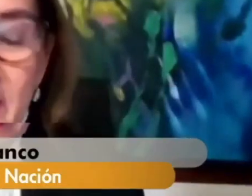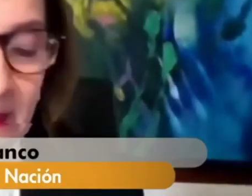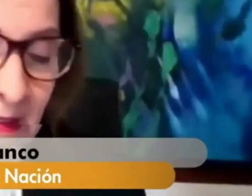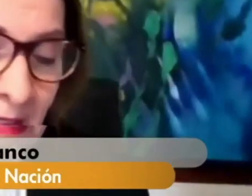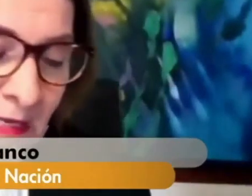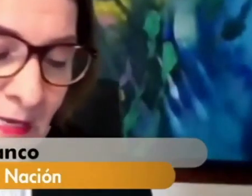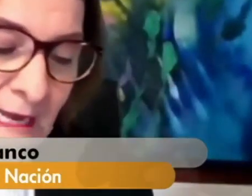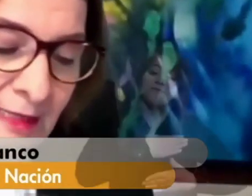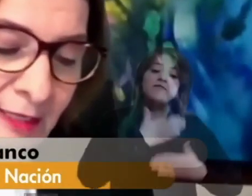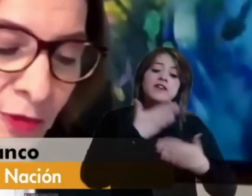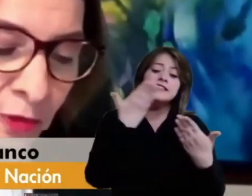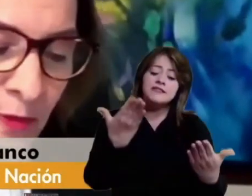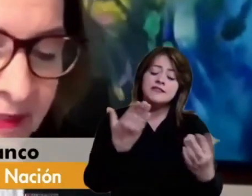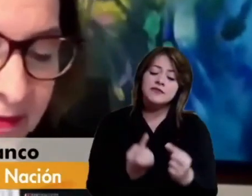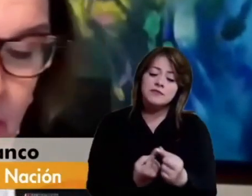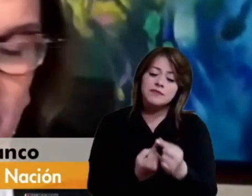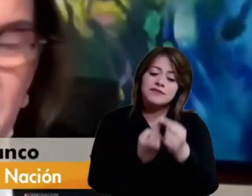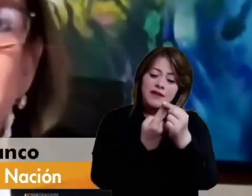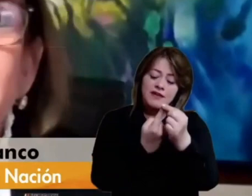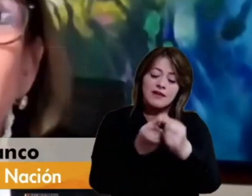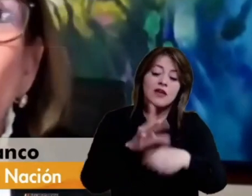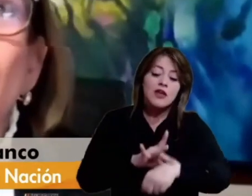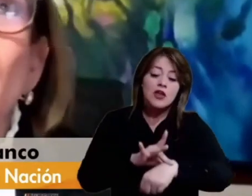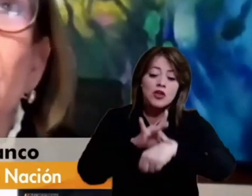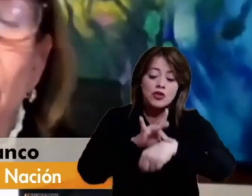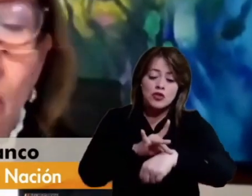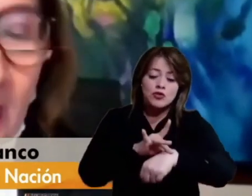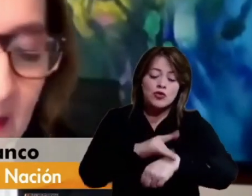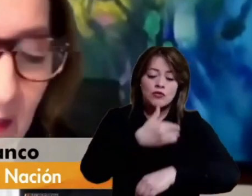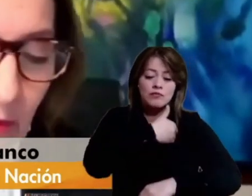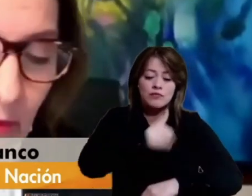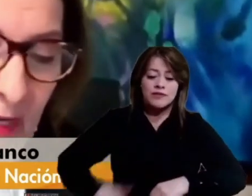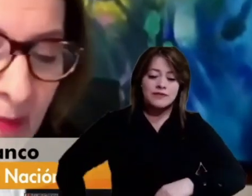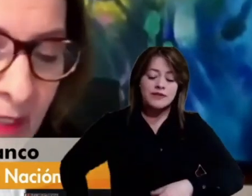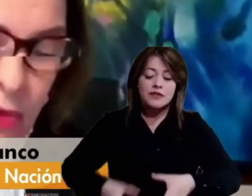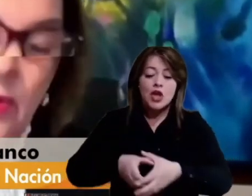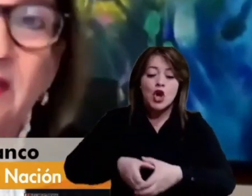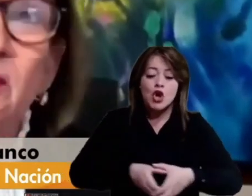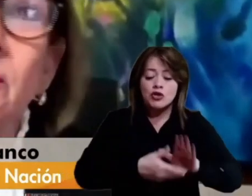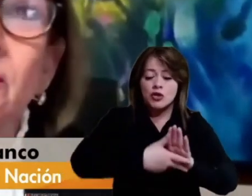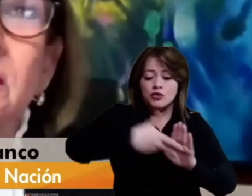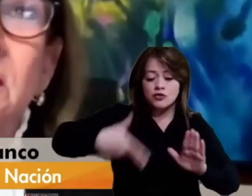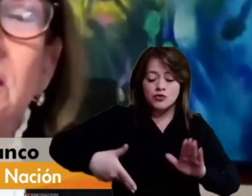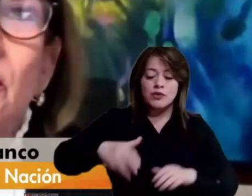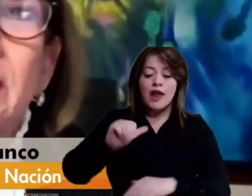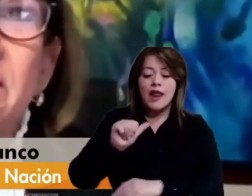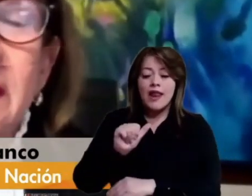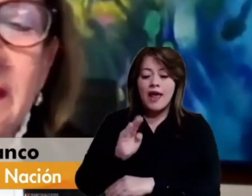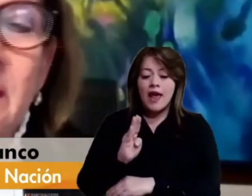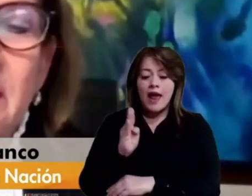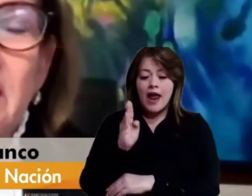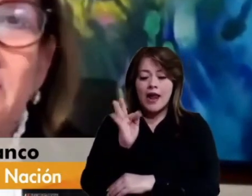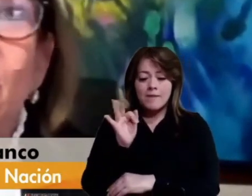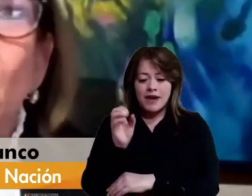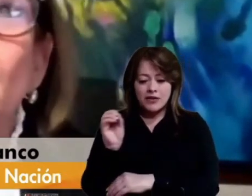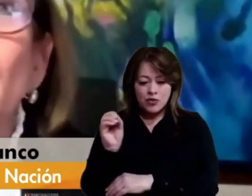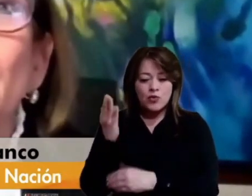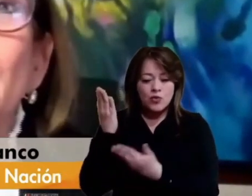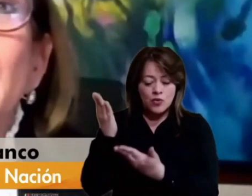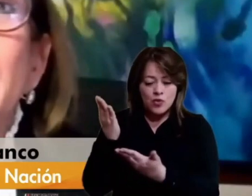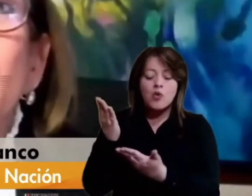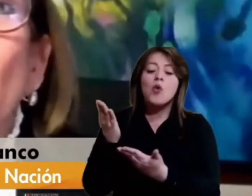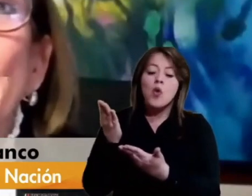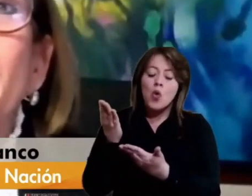especial al señor magistrado presidente de la Corte Constitucional, al doctor Alberto Rojas Ríos, por este exitoso